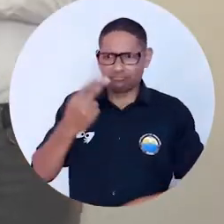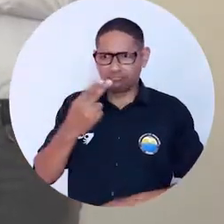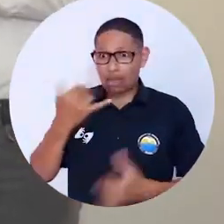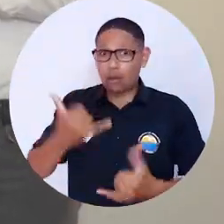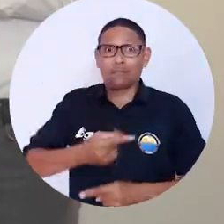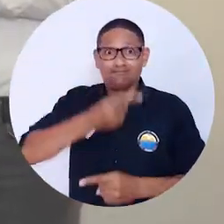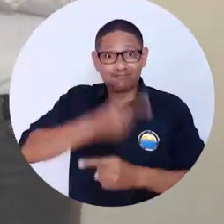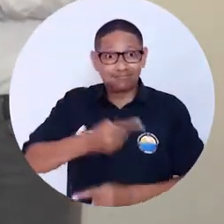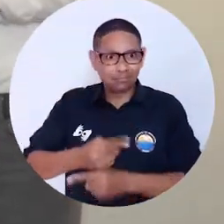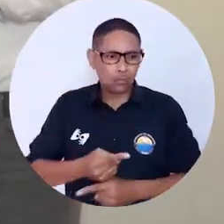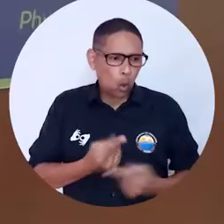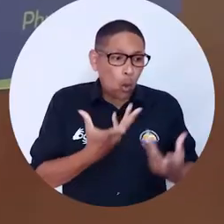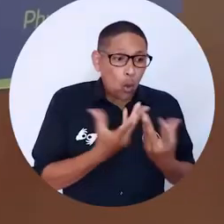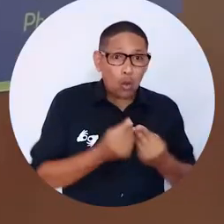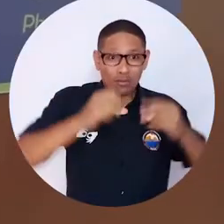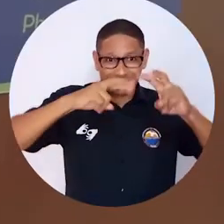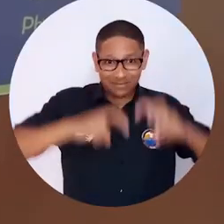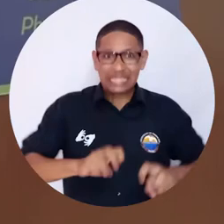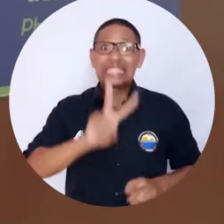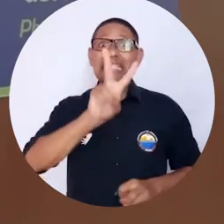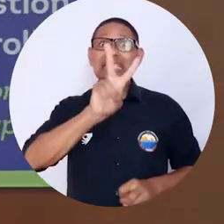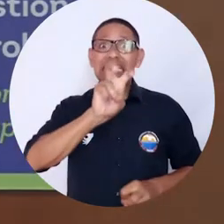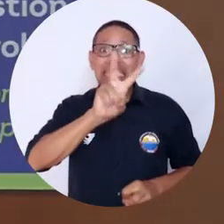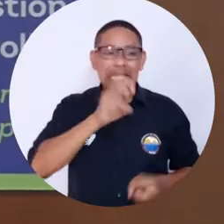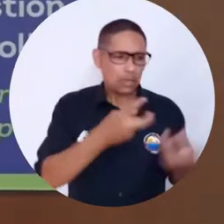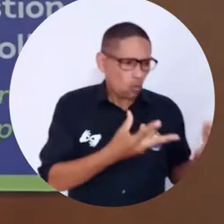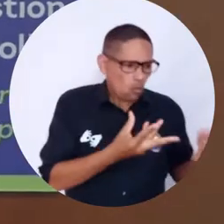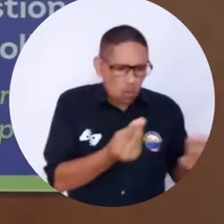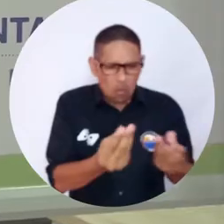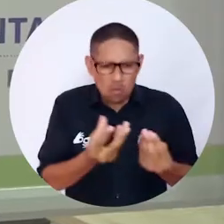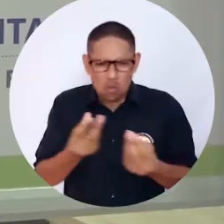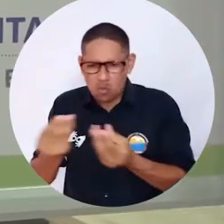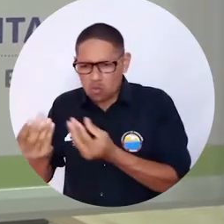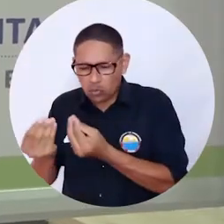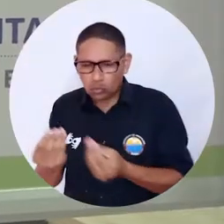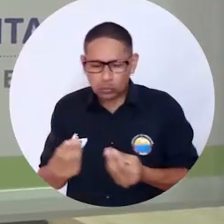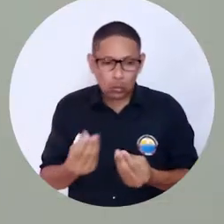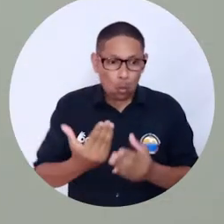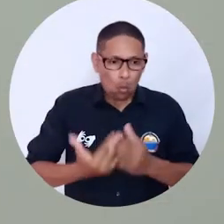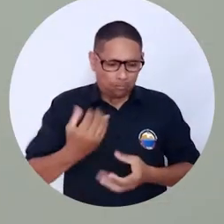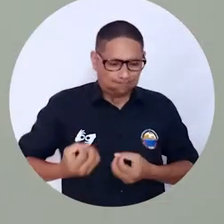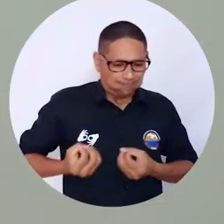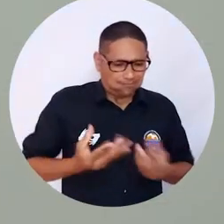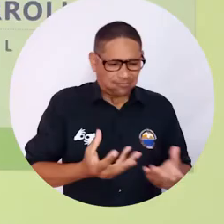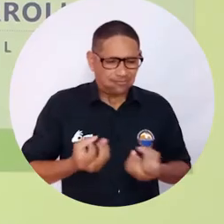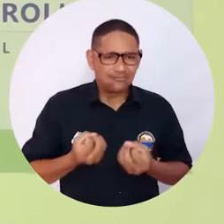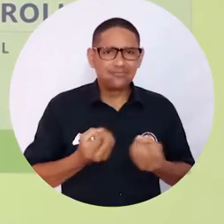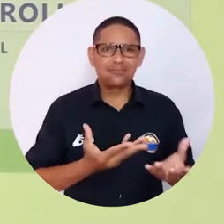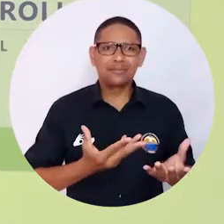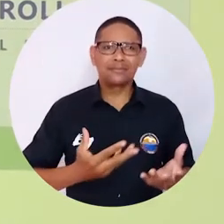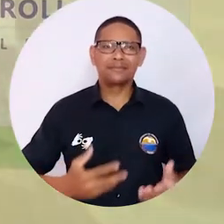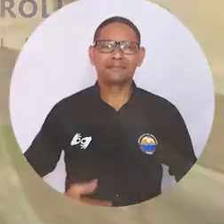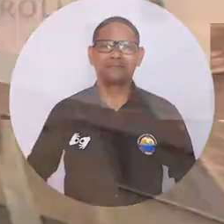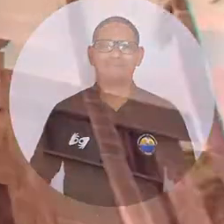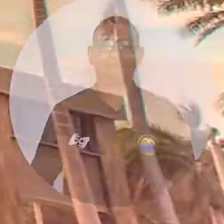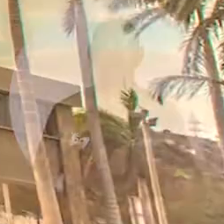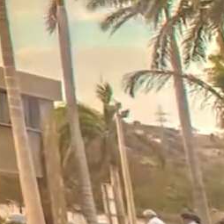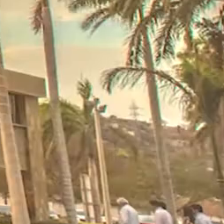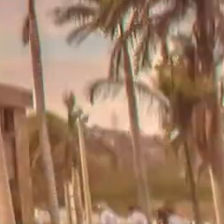cumplió un compromiso histórico con siete grupos de investigación que desarrollan proyectos científicos de alto impacto en la Alma Mater.